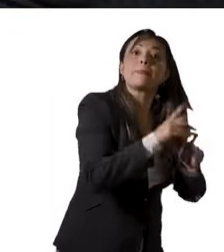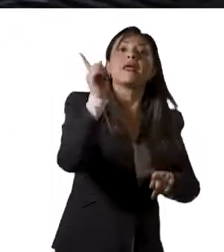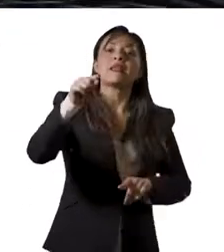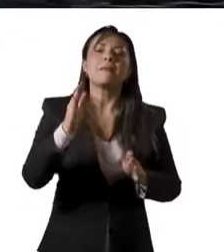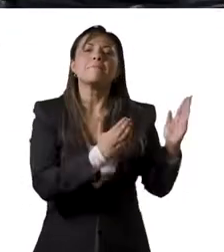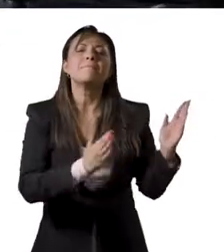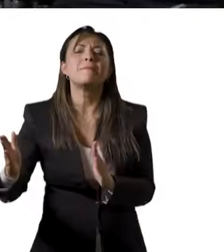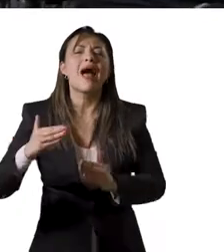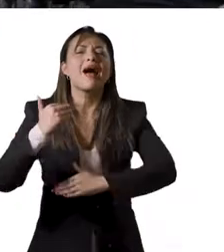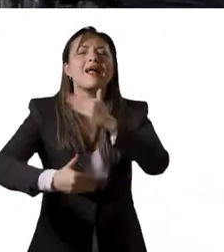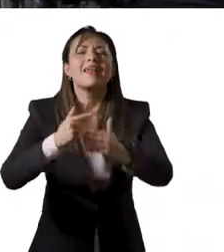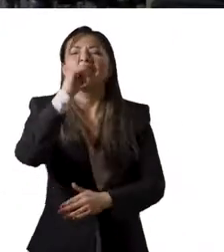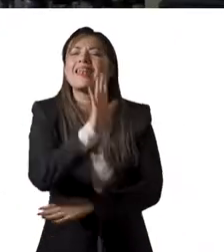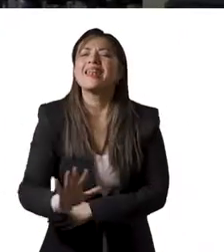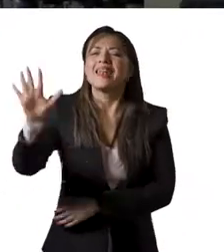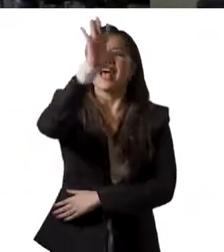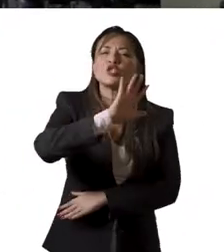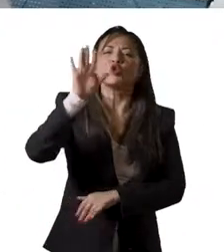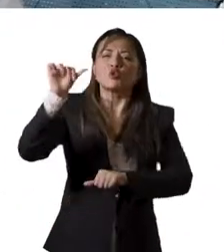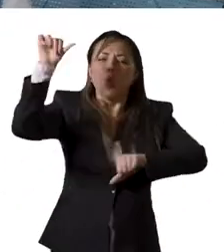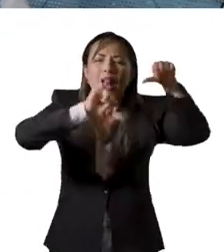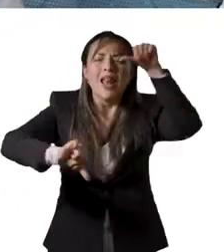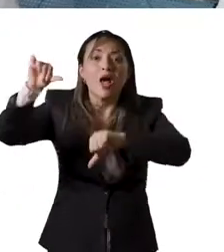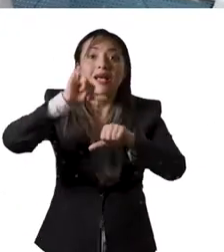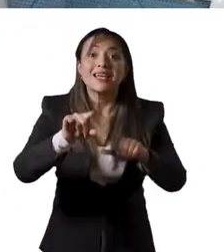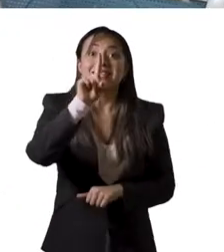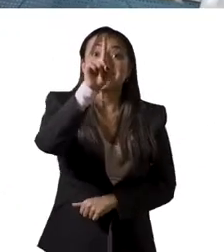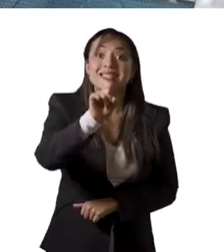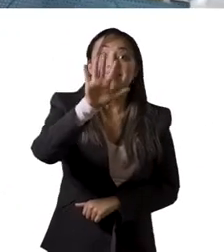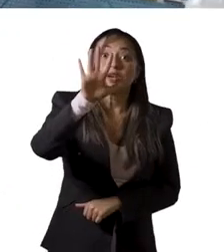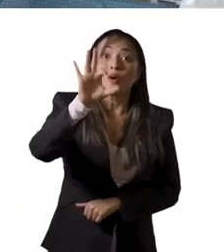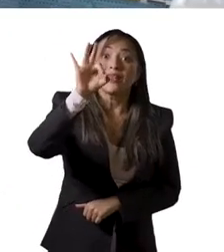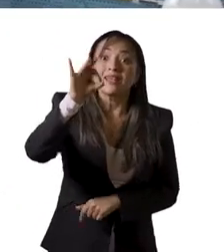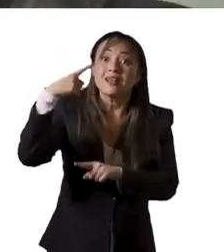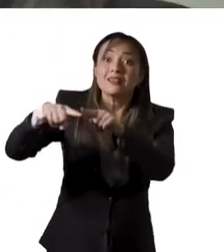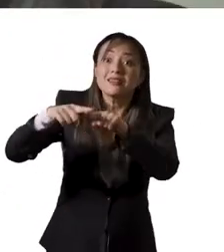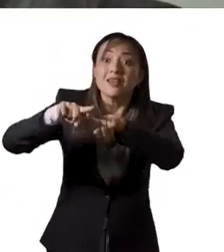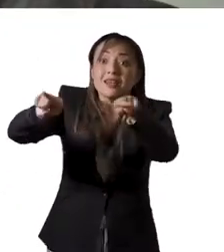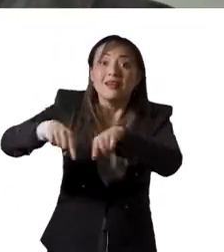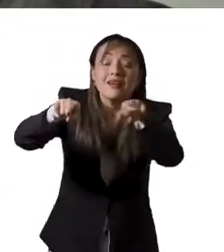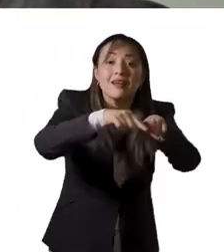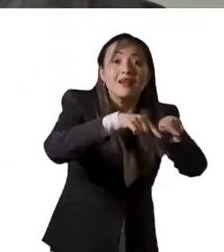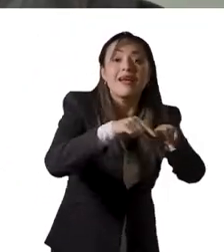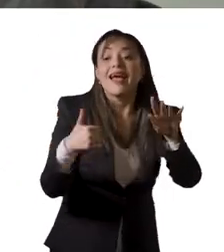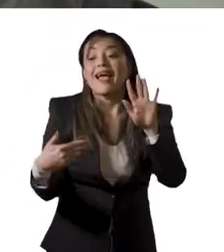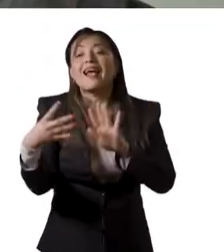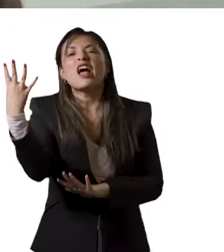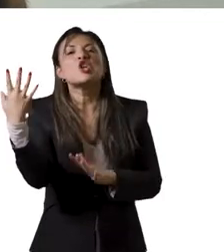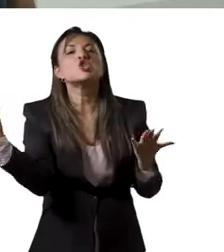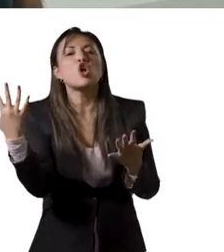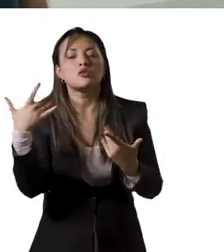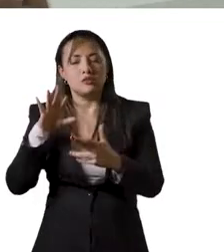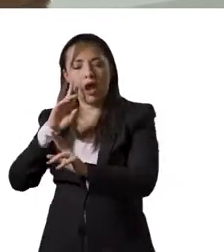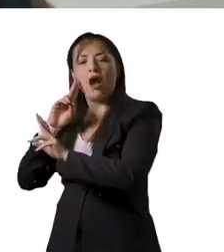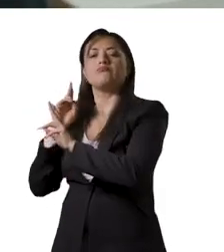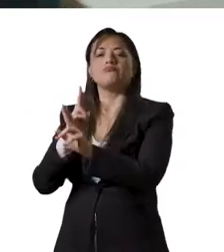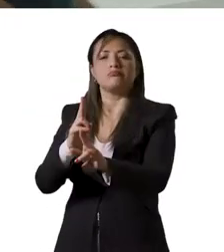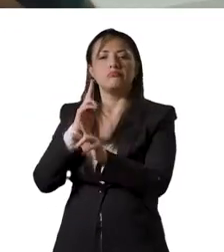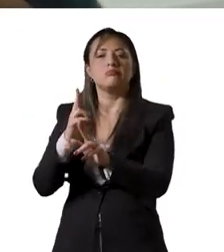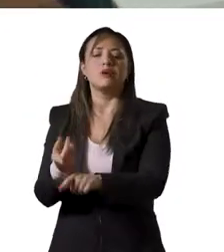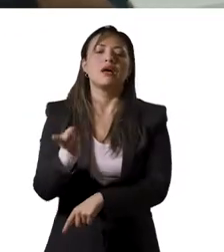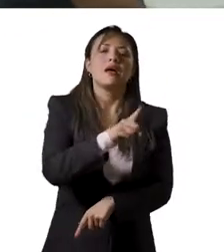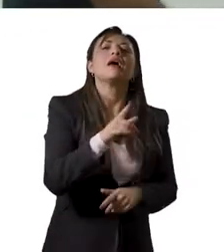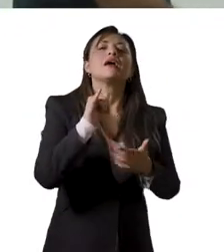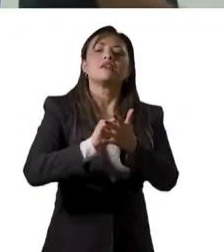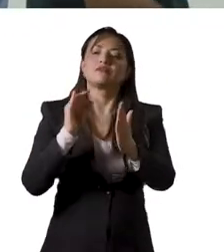Se continuó con el Plan de Acción del Sistema Nacional de Laboratorios. De los 653 laboratorios de la universidad, 14 se encuentran